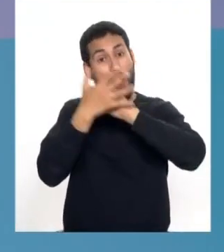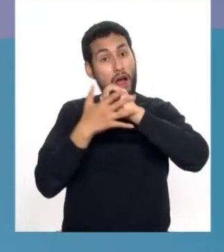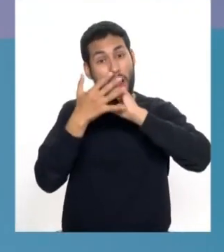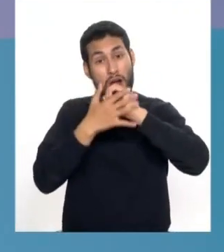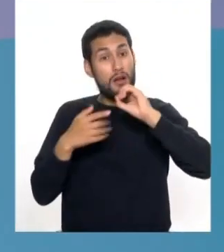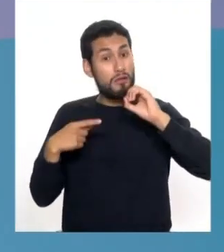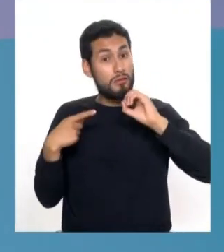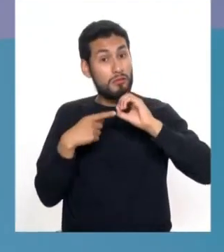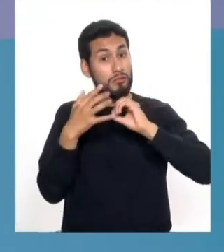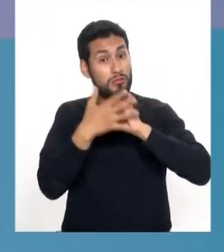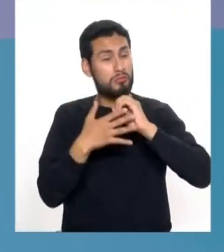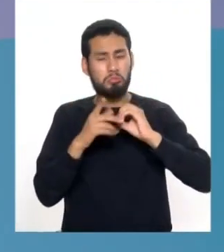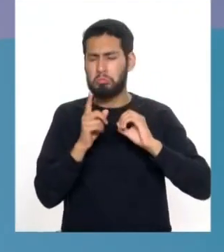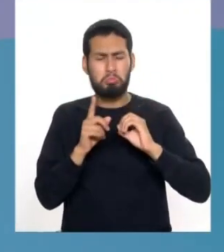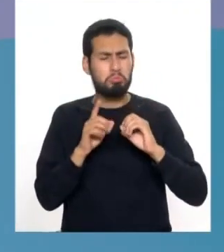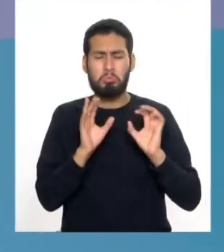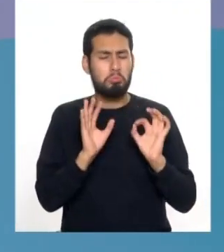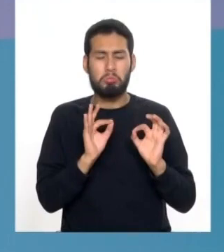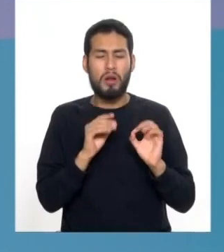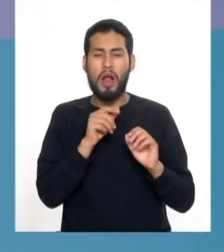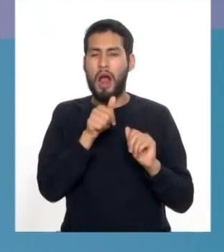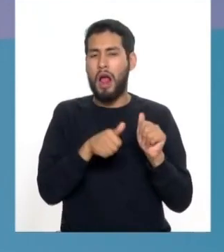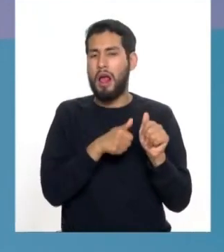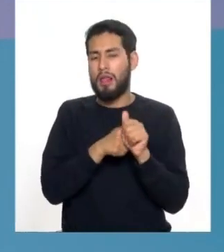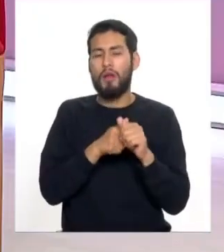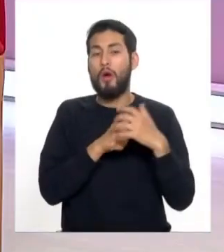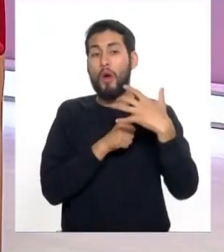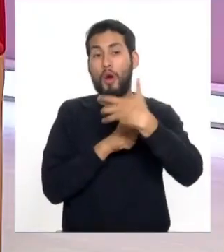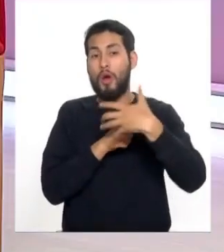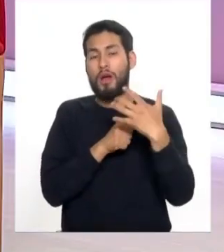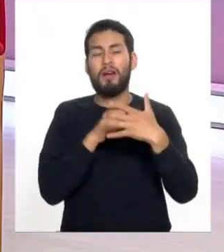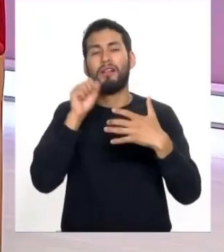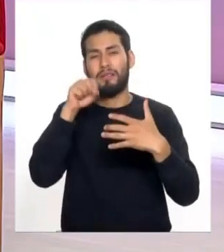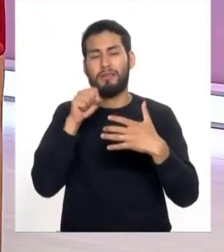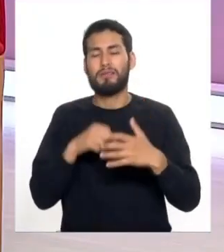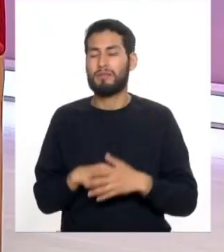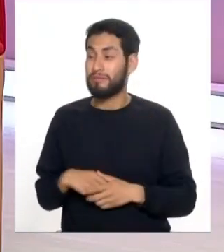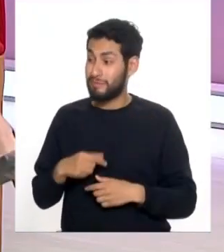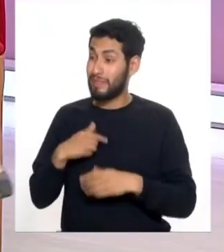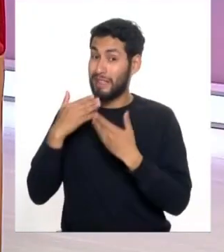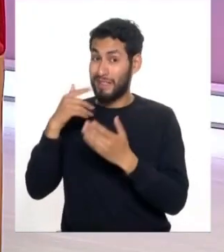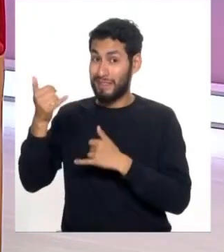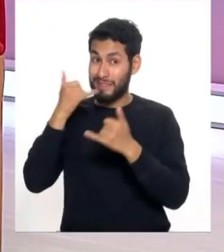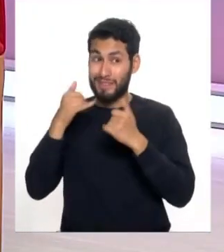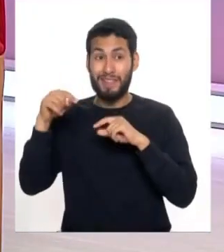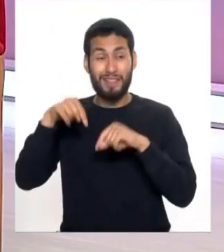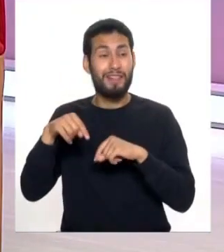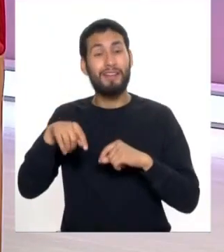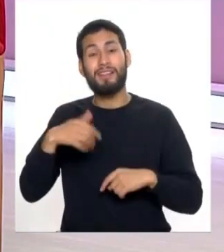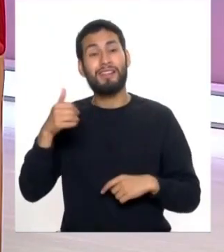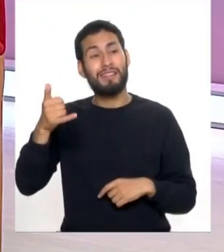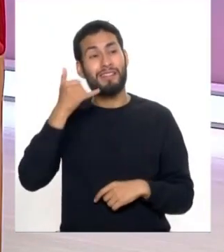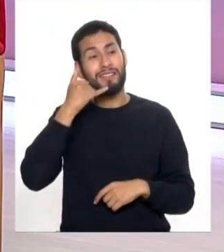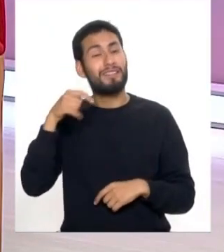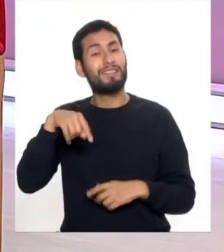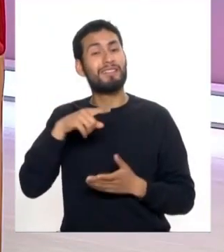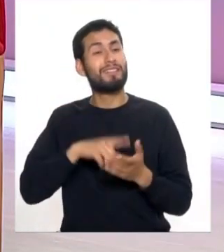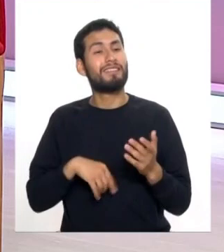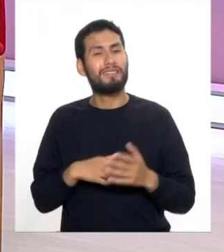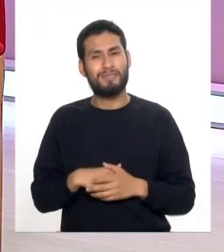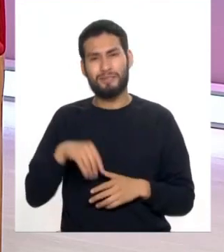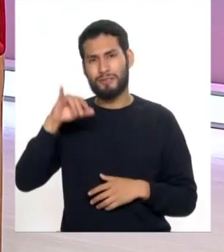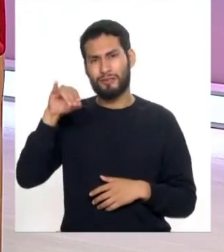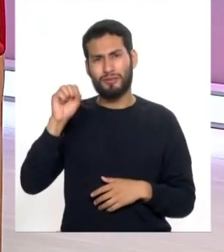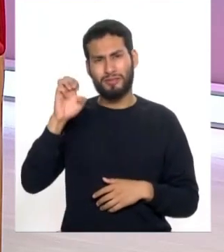continuar digamos así su progresión si muy bien y muchas gracias por la espera en todas las llamadas ya tenemos una llamada nueva de